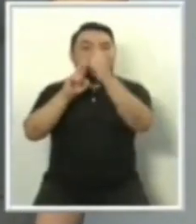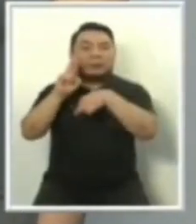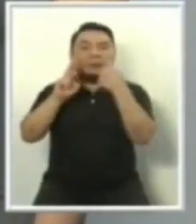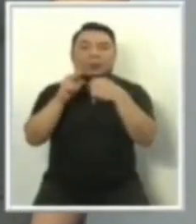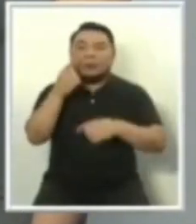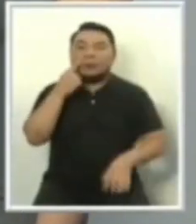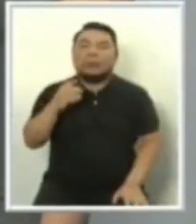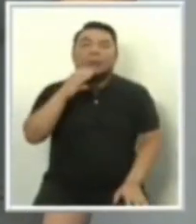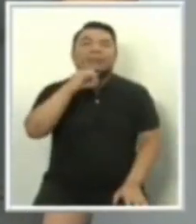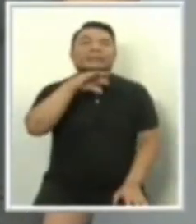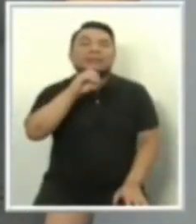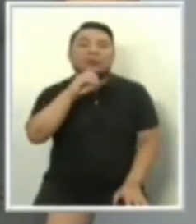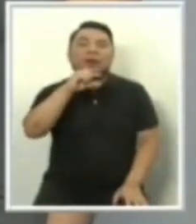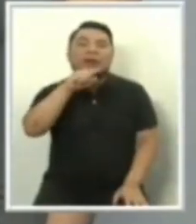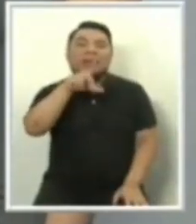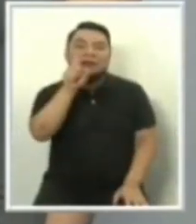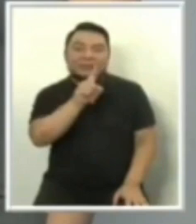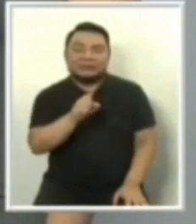Ciro Galvez.